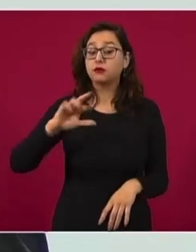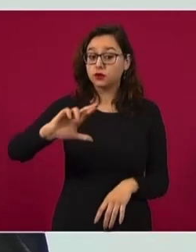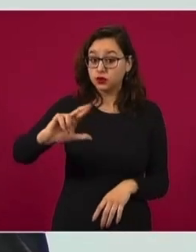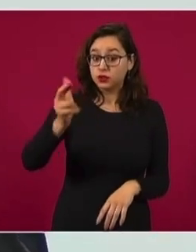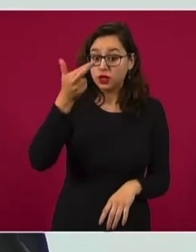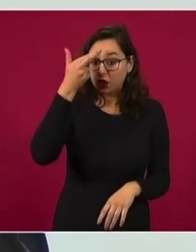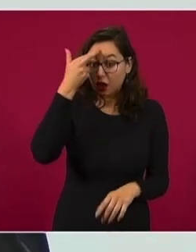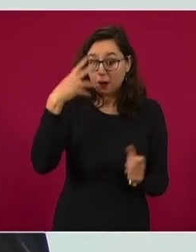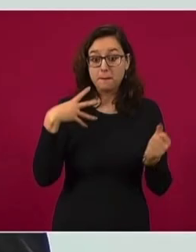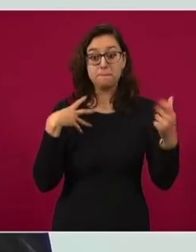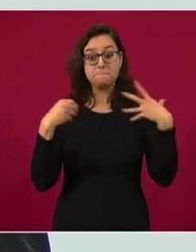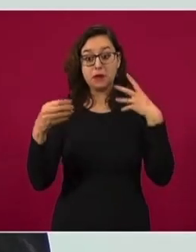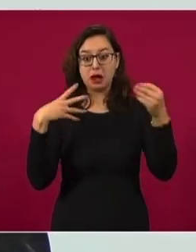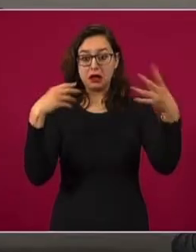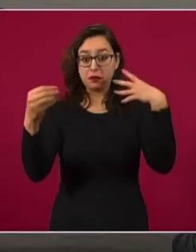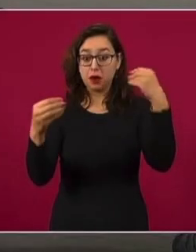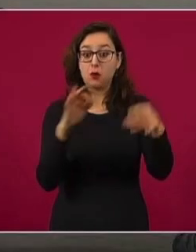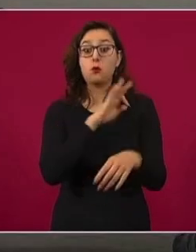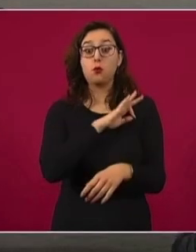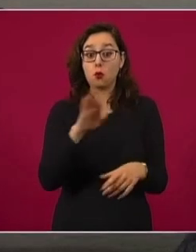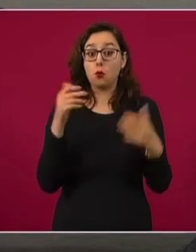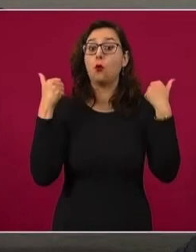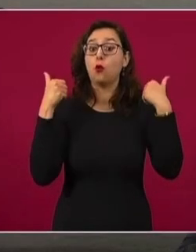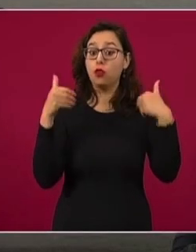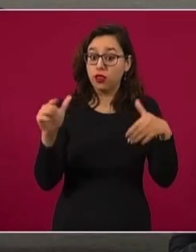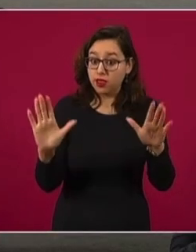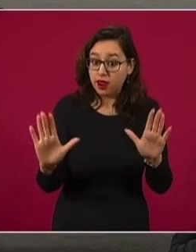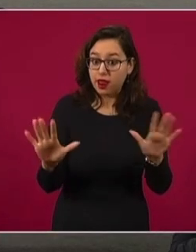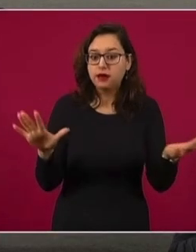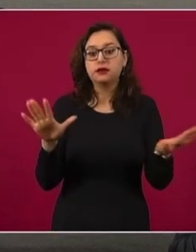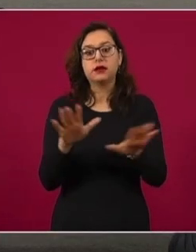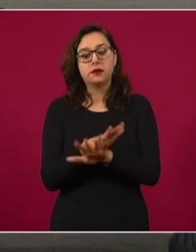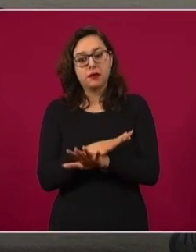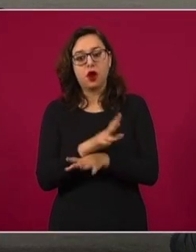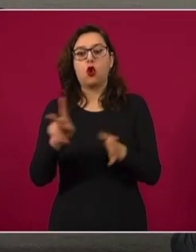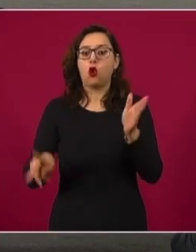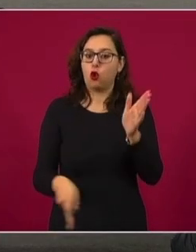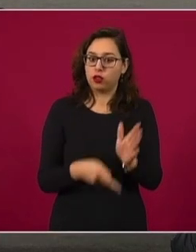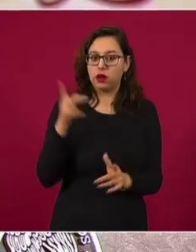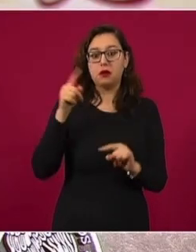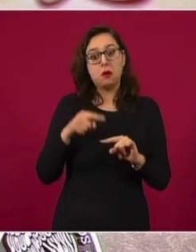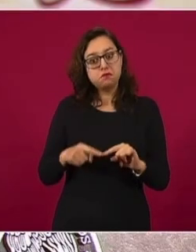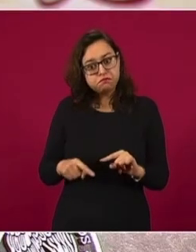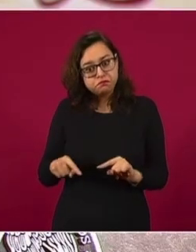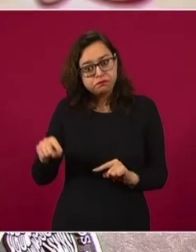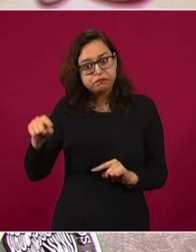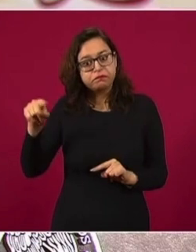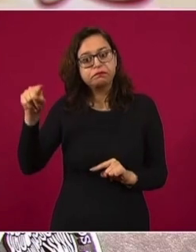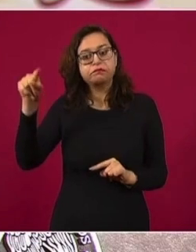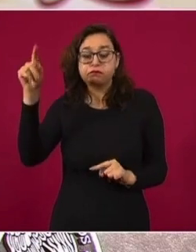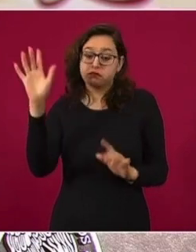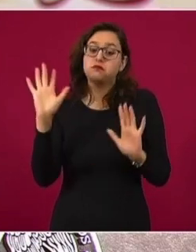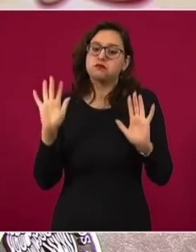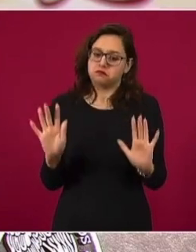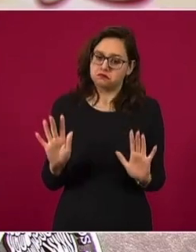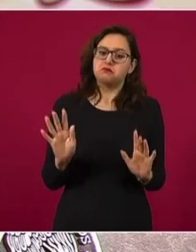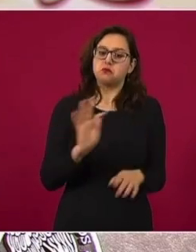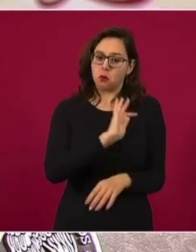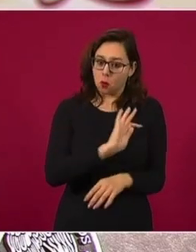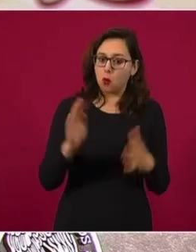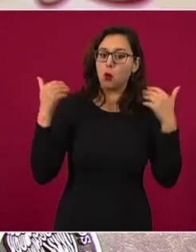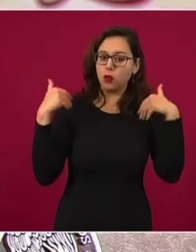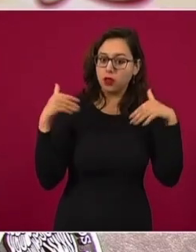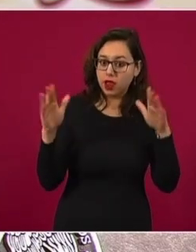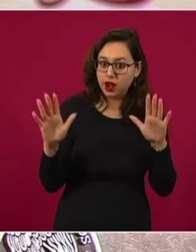naturaleza cambiante y si en algún momento esta situación fuera diferente, la comentaríamos como lo hemos hecho en todos los casos.